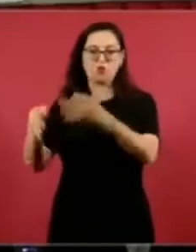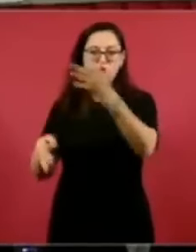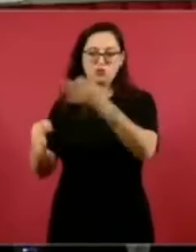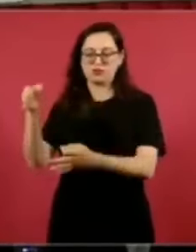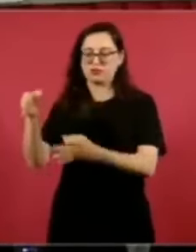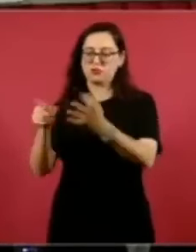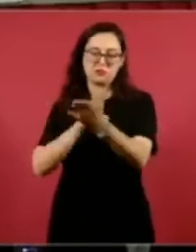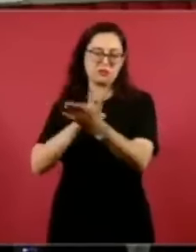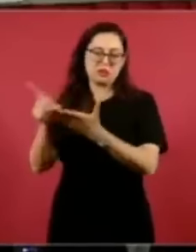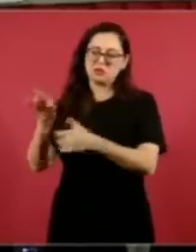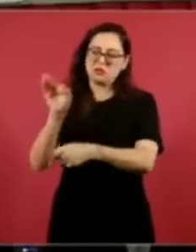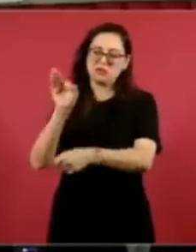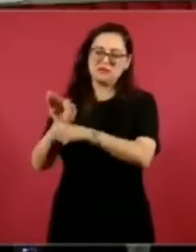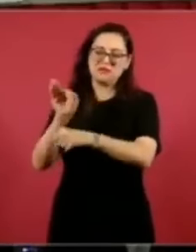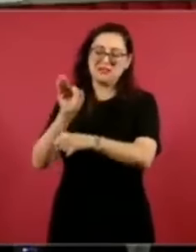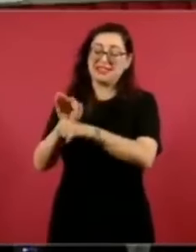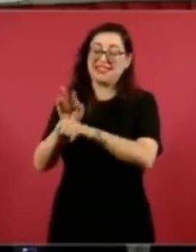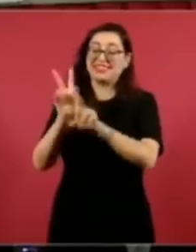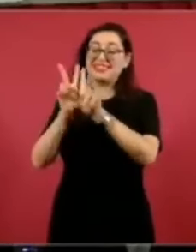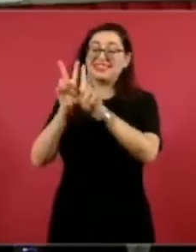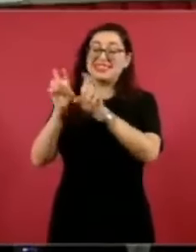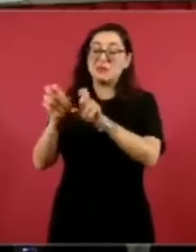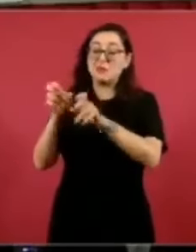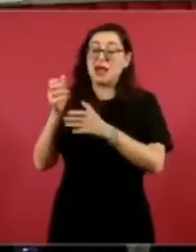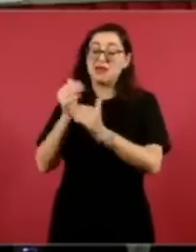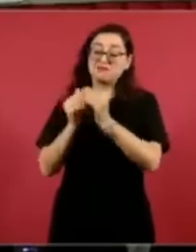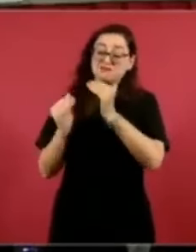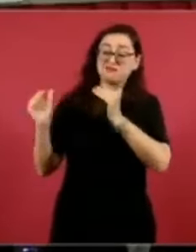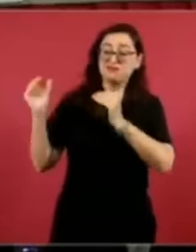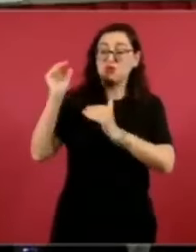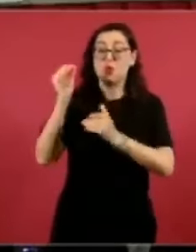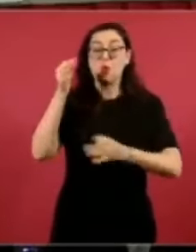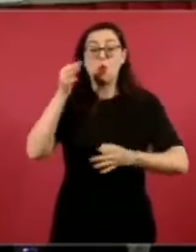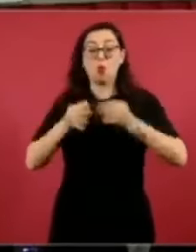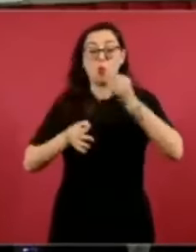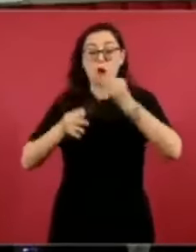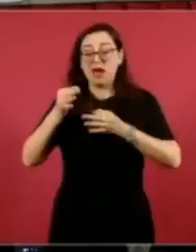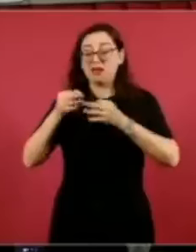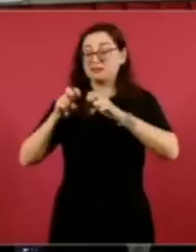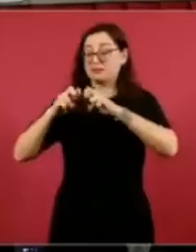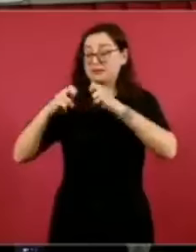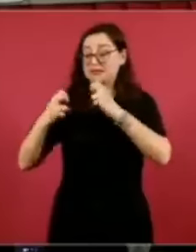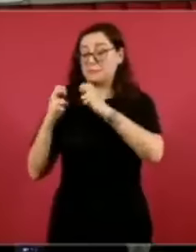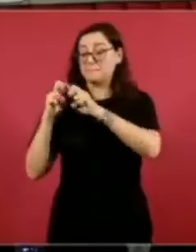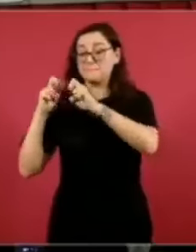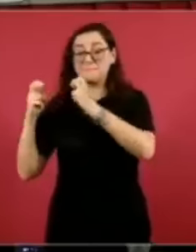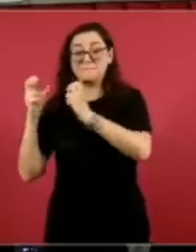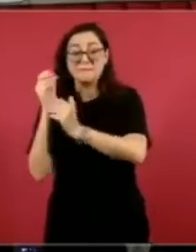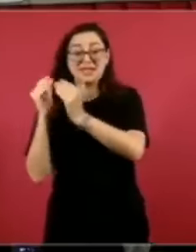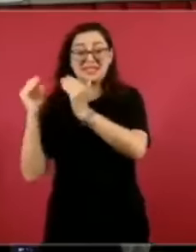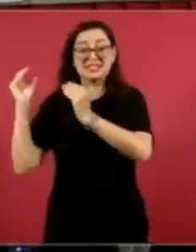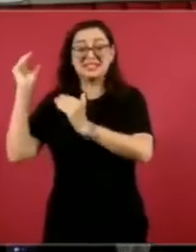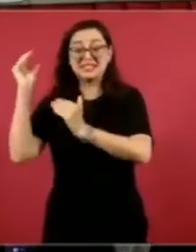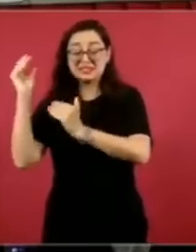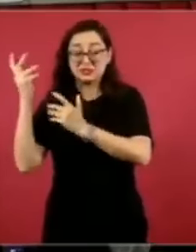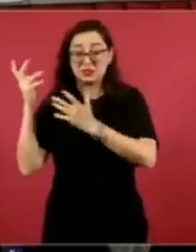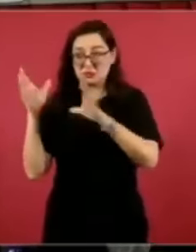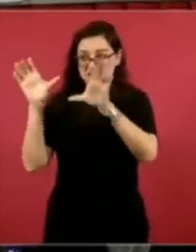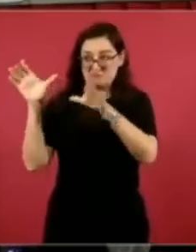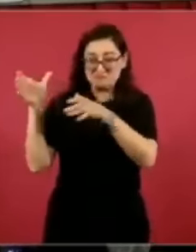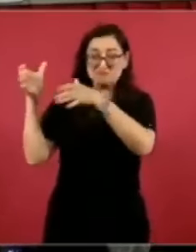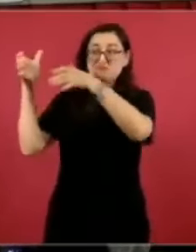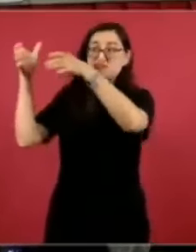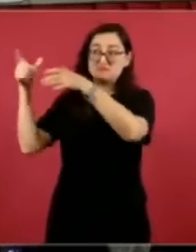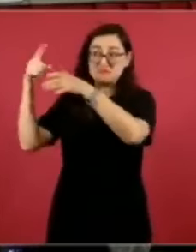lo que tiene que ver con jueces, con magistrados, ministros, los machuchones.